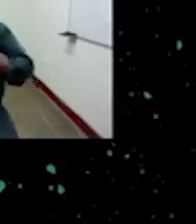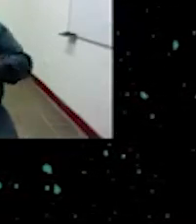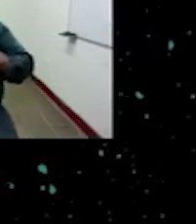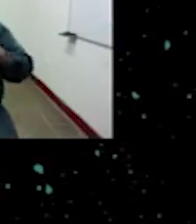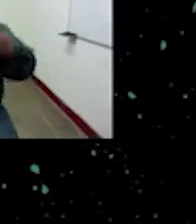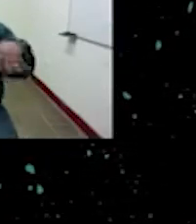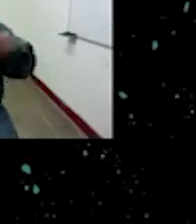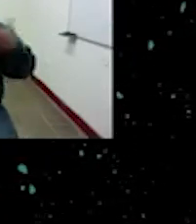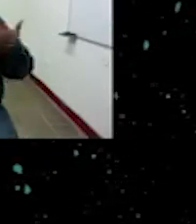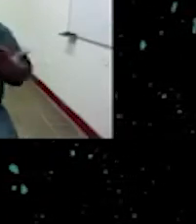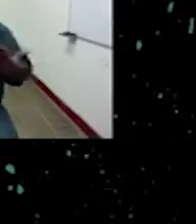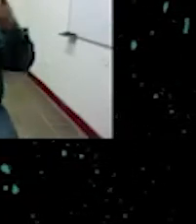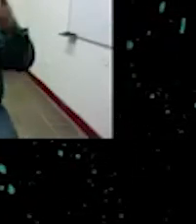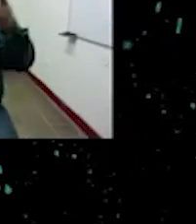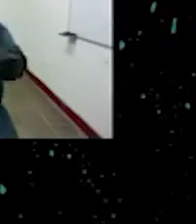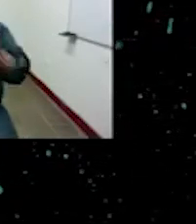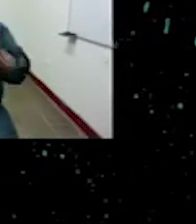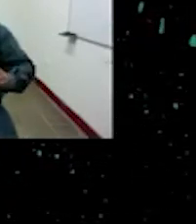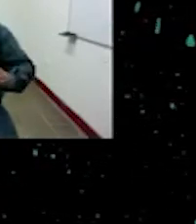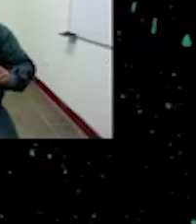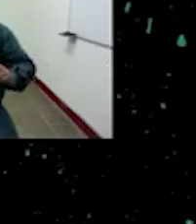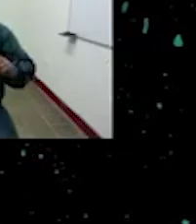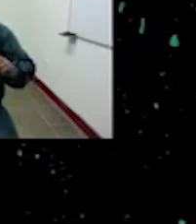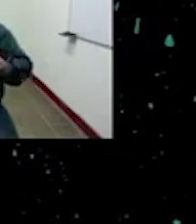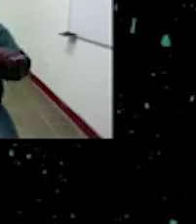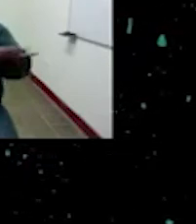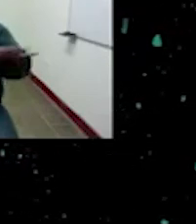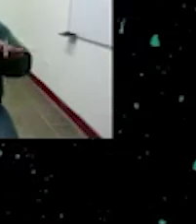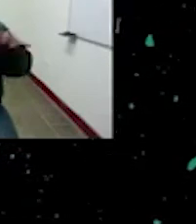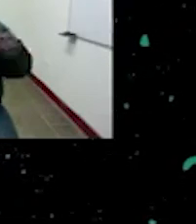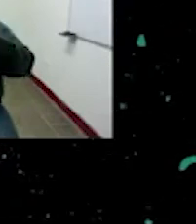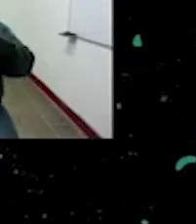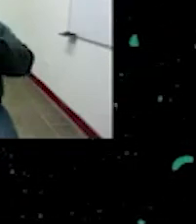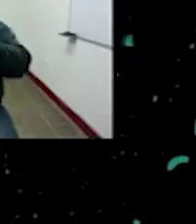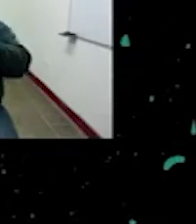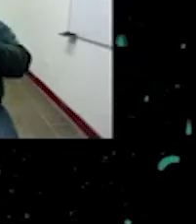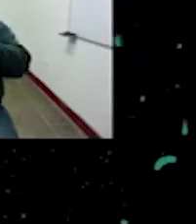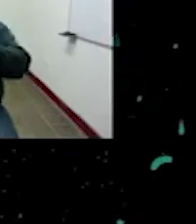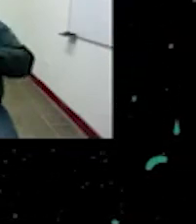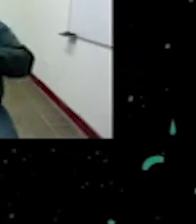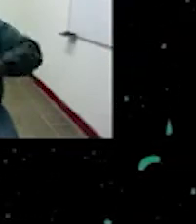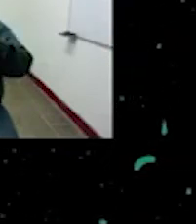fuerte ¿no? y muy marcada también tiene tiene